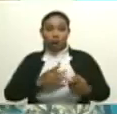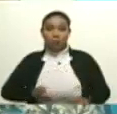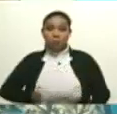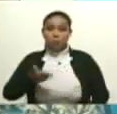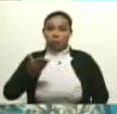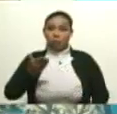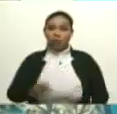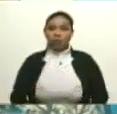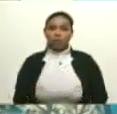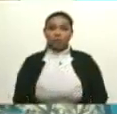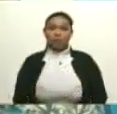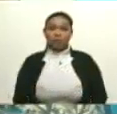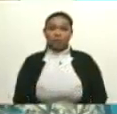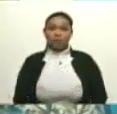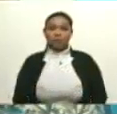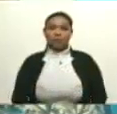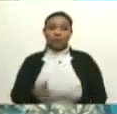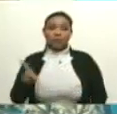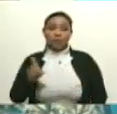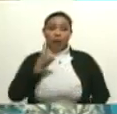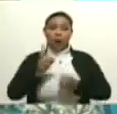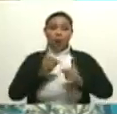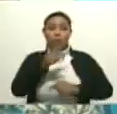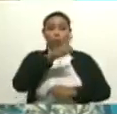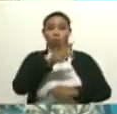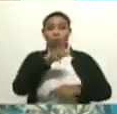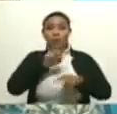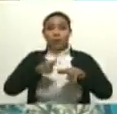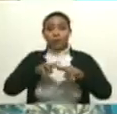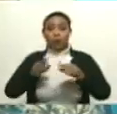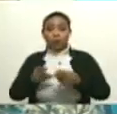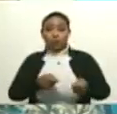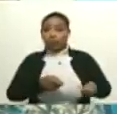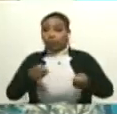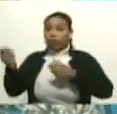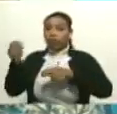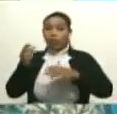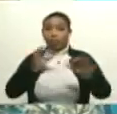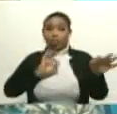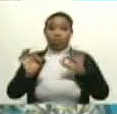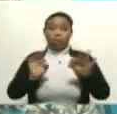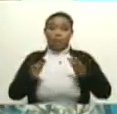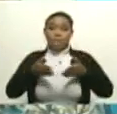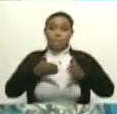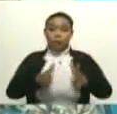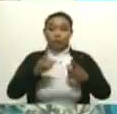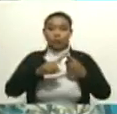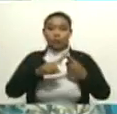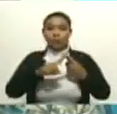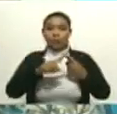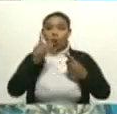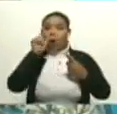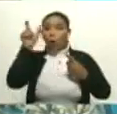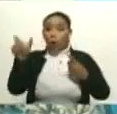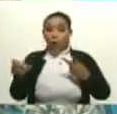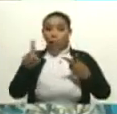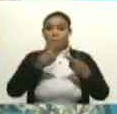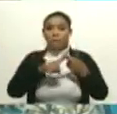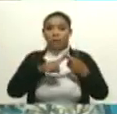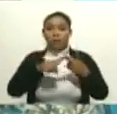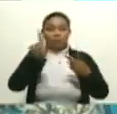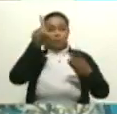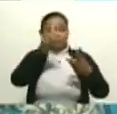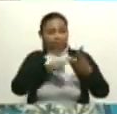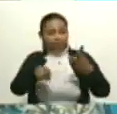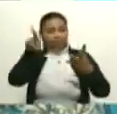casualidad de haber tomado a esos niños y haberlos llevado al teatro. Nacieron José Ignacio Cabruja, Román Chalbó,